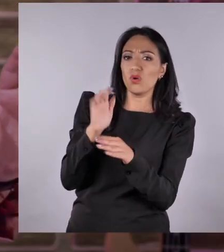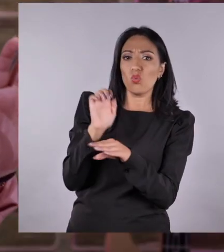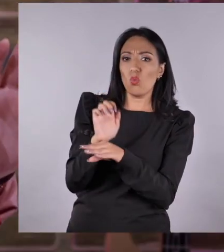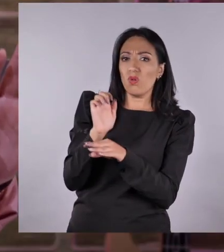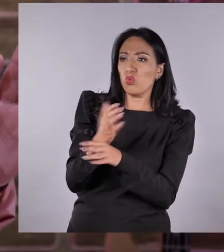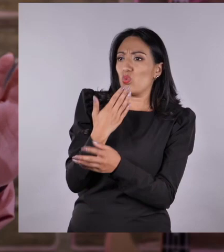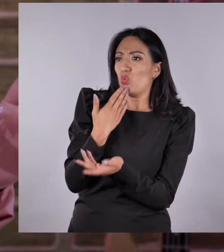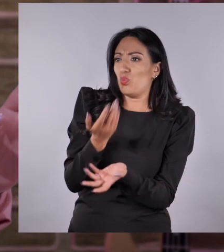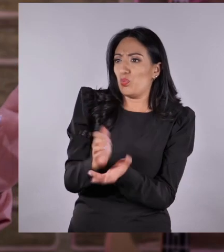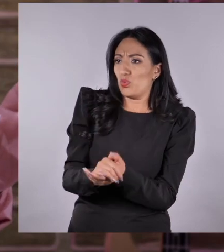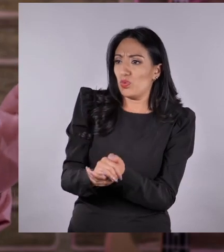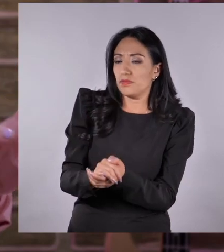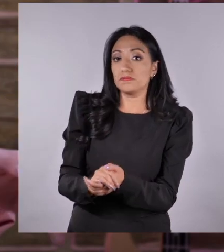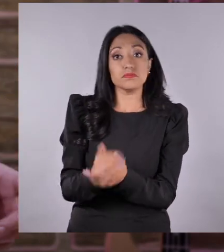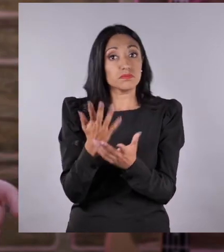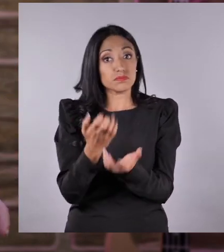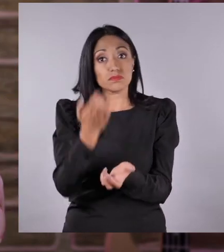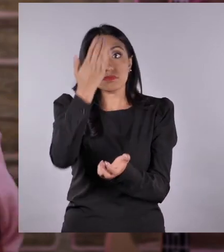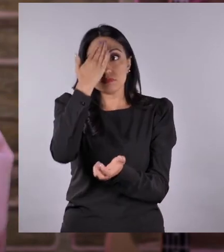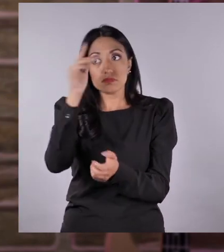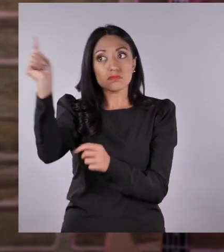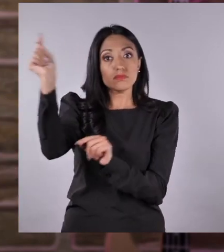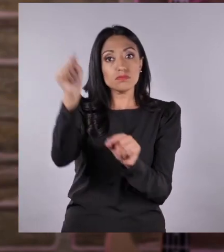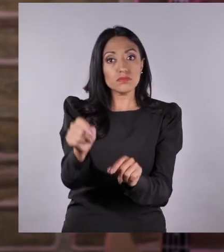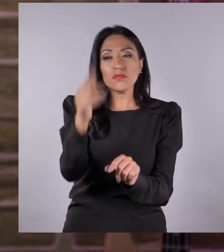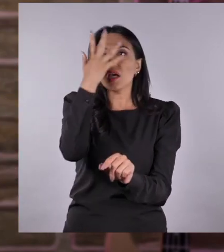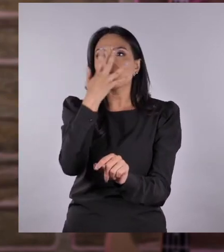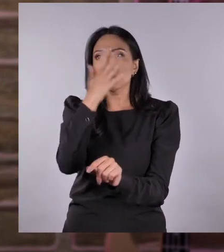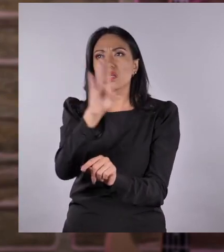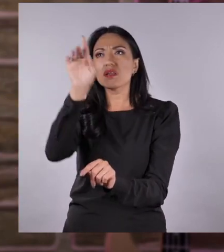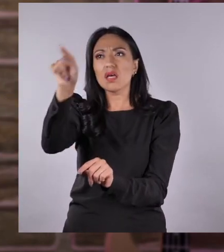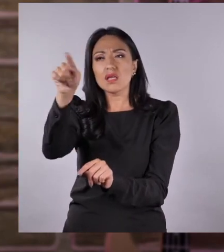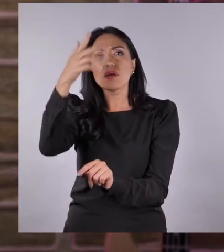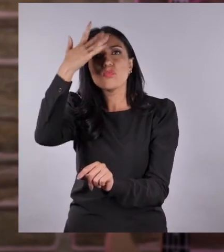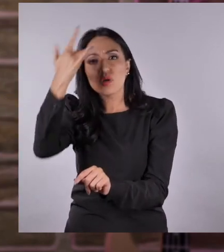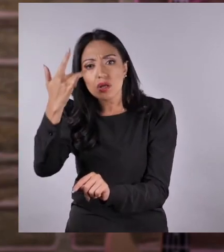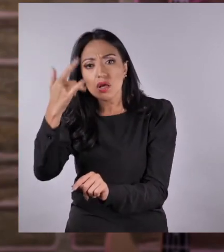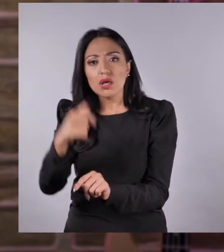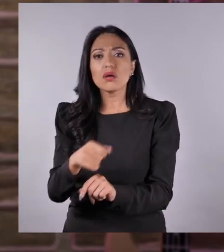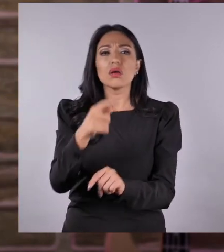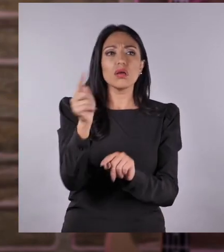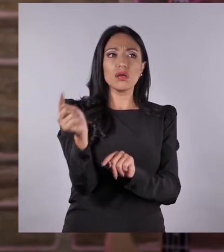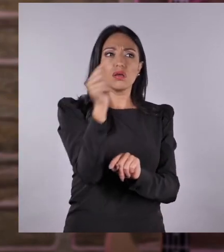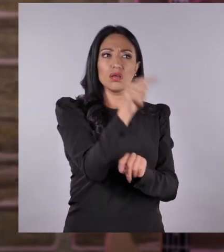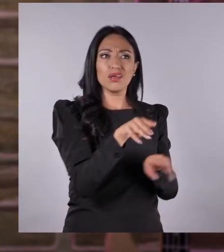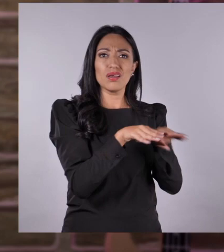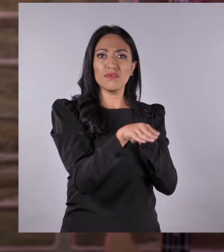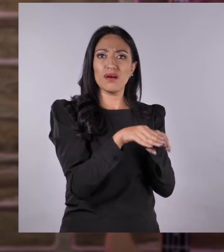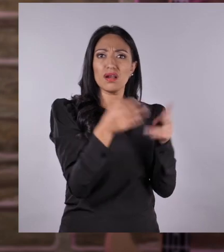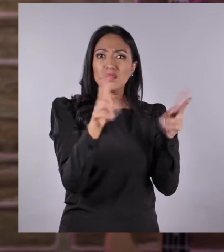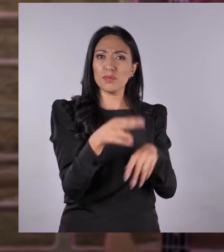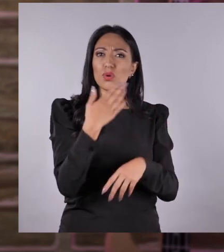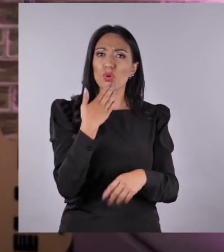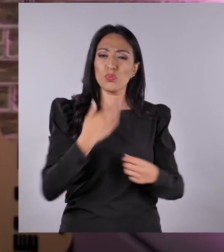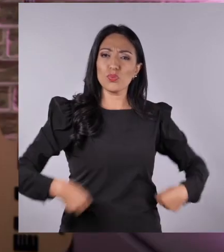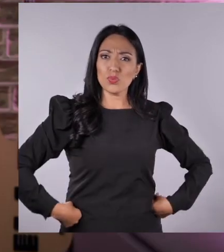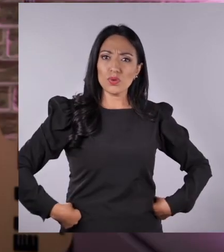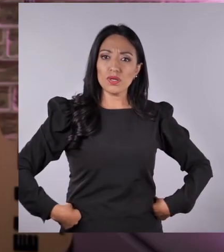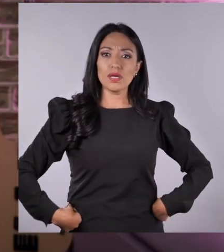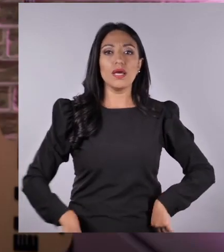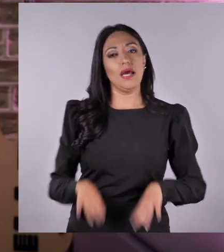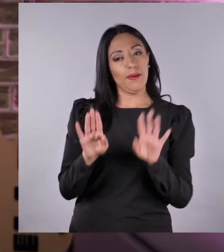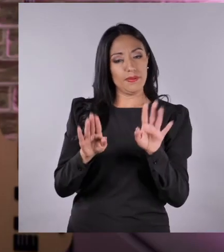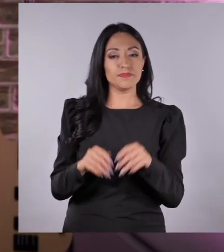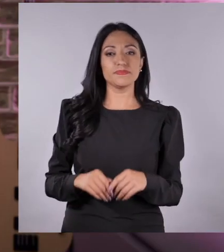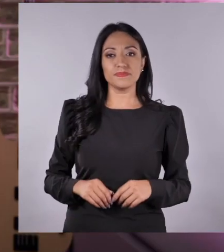con tantas chéveres melodías. Él quiere saber por qué están en Esmeraldas, pero también en el Chota. ¿Nos puedes contar,